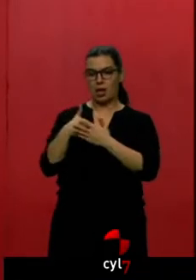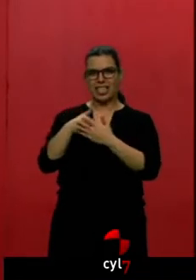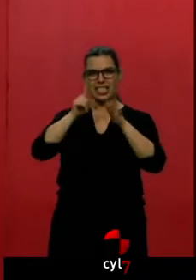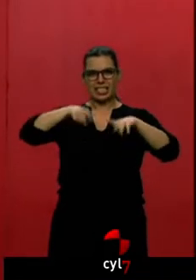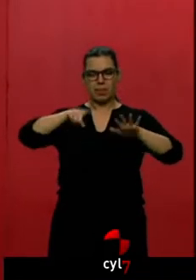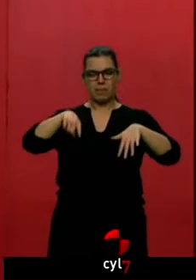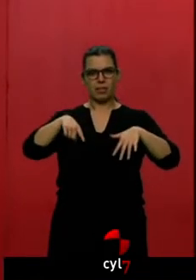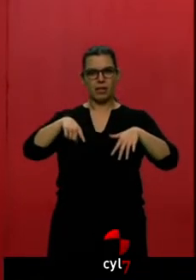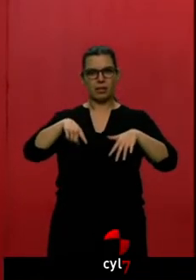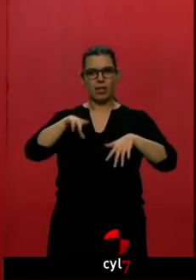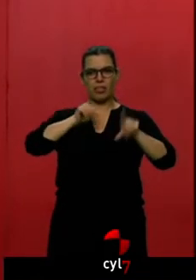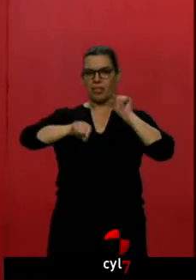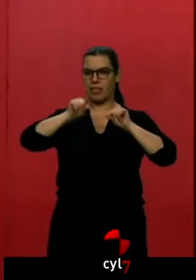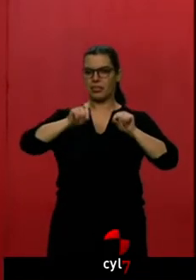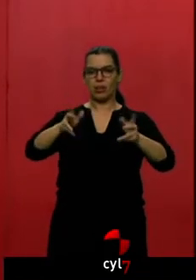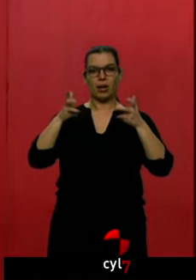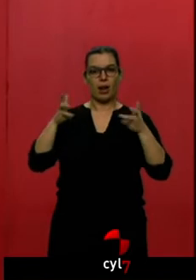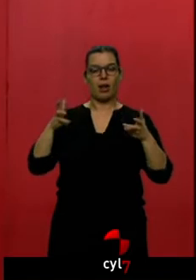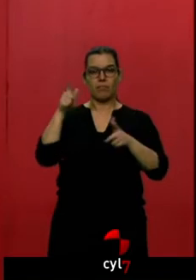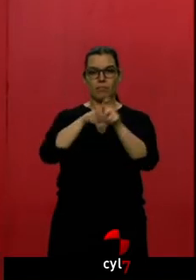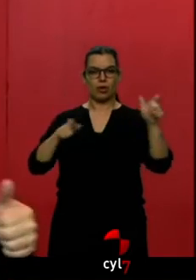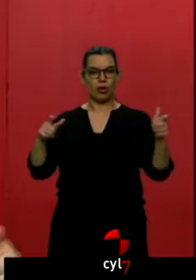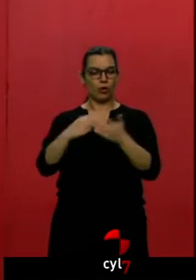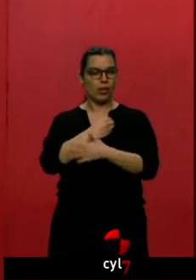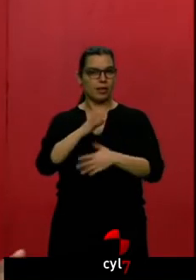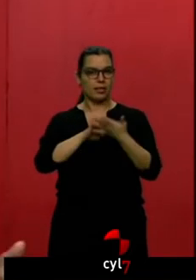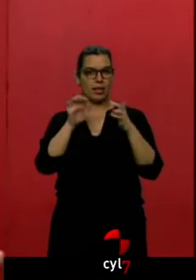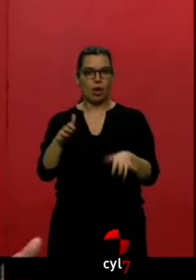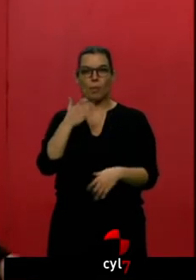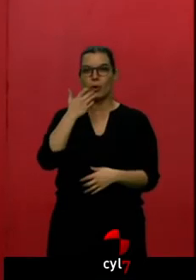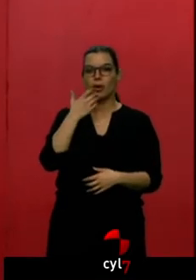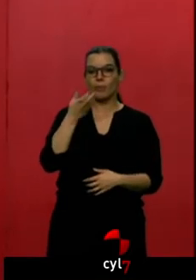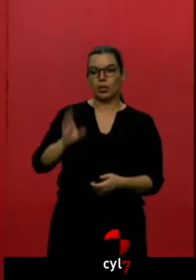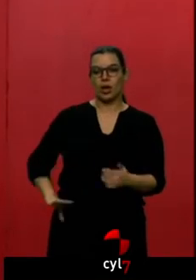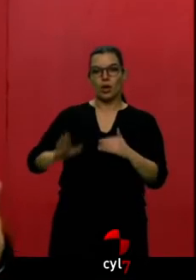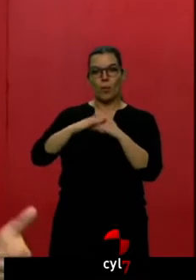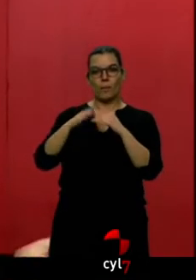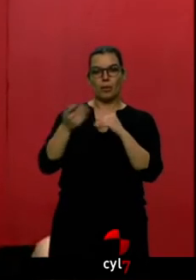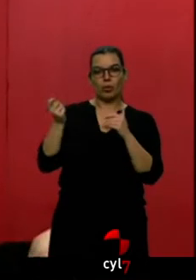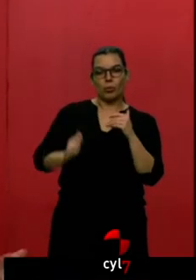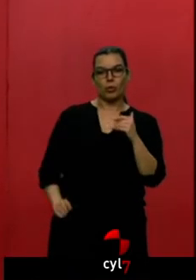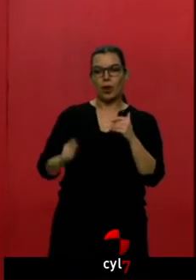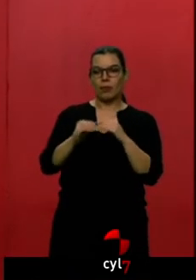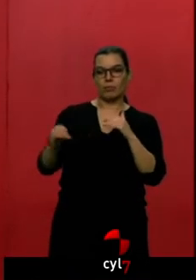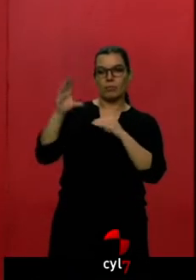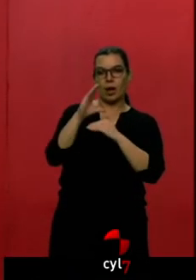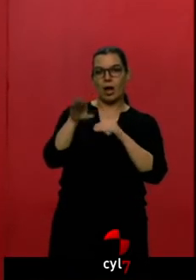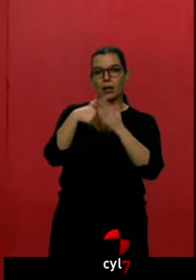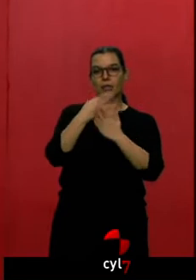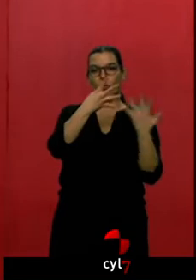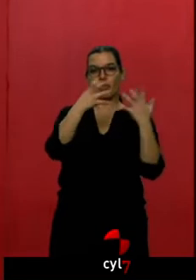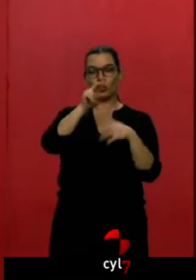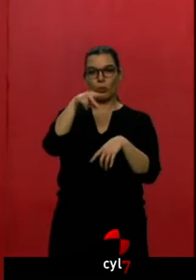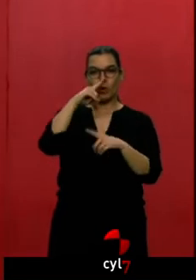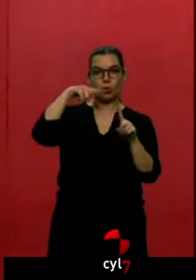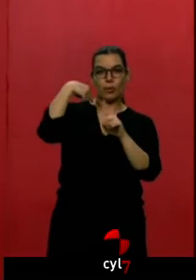mayoría de los ciudadanos de Castilla y León. El incremento del salario mínimo interprofesional hasta los 900 euros el año que viene, que va a suponer